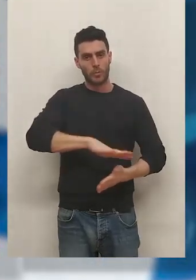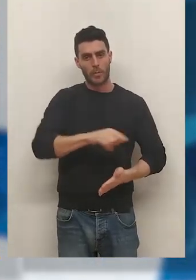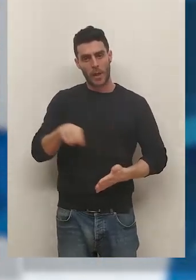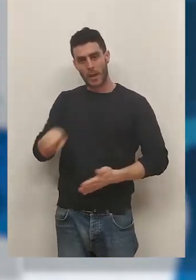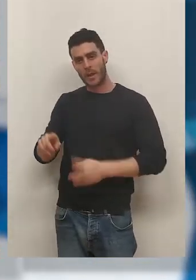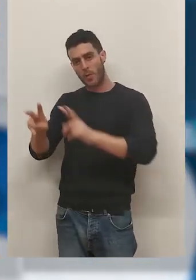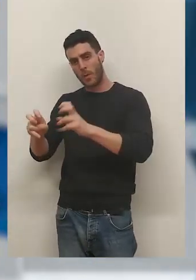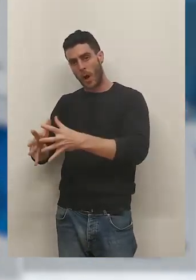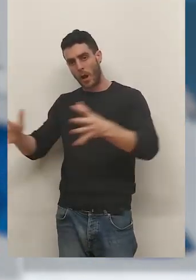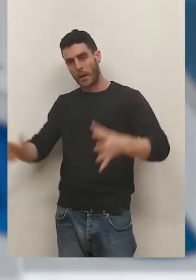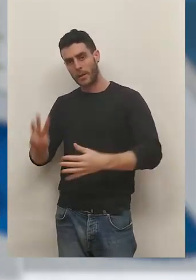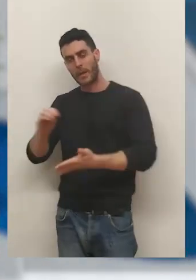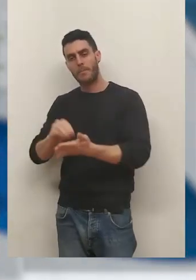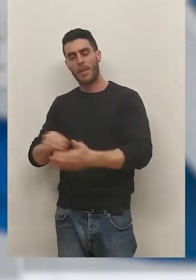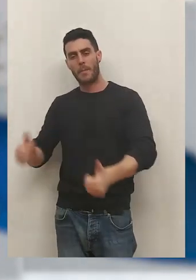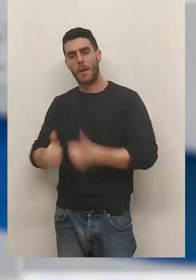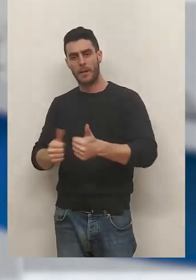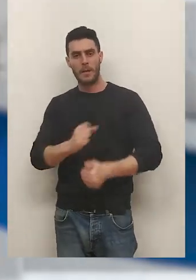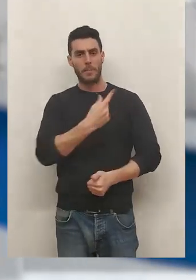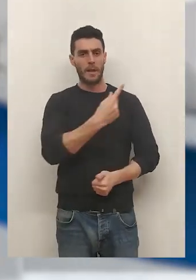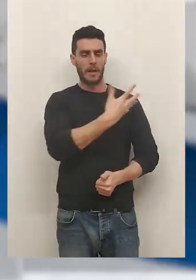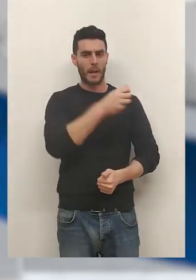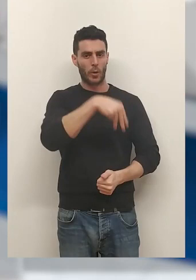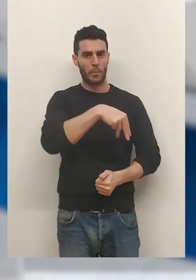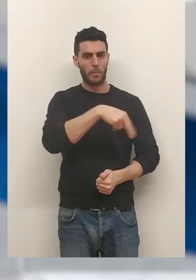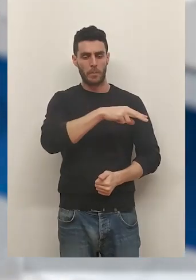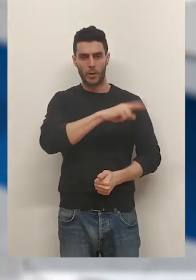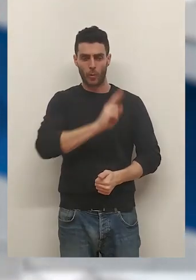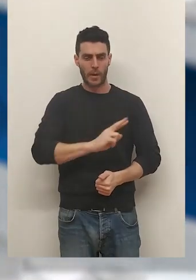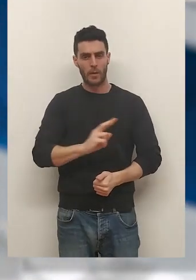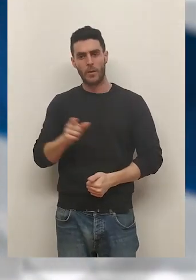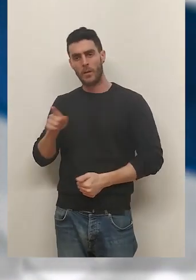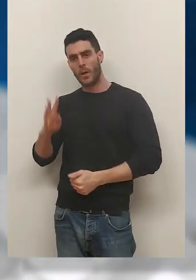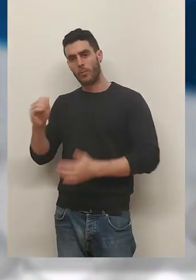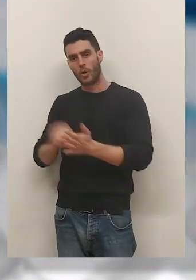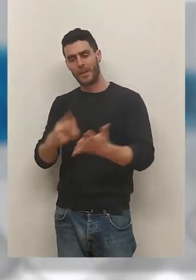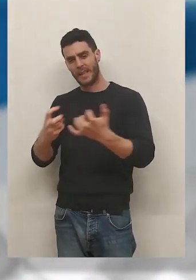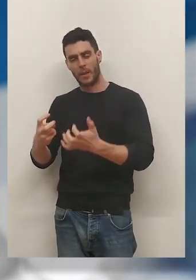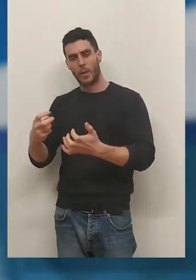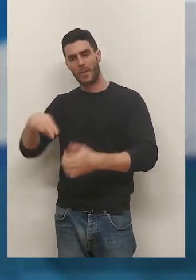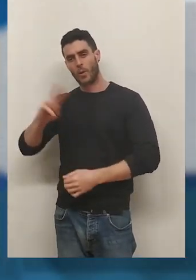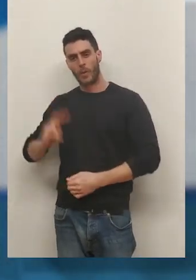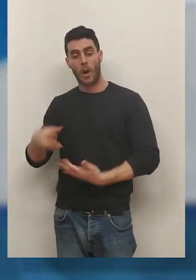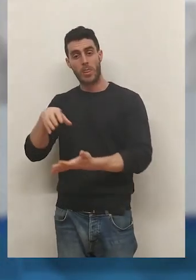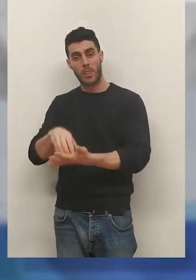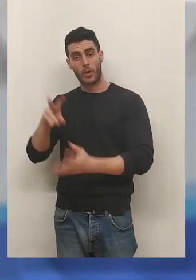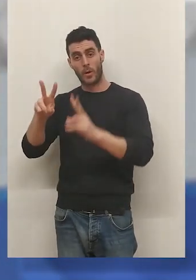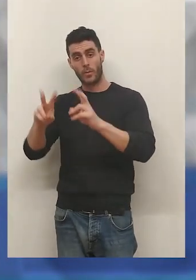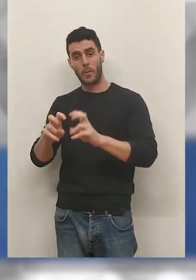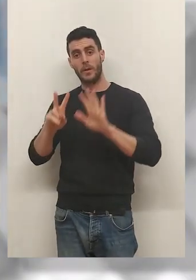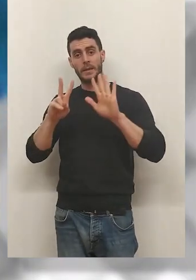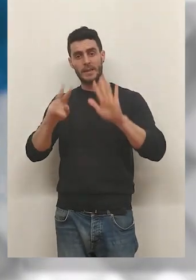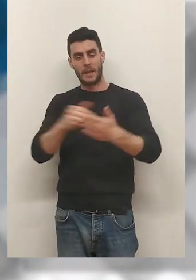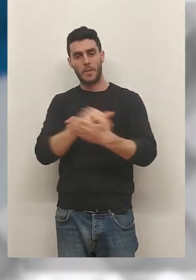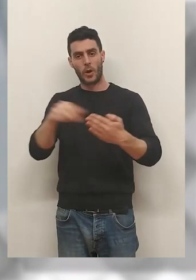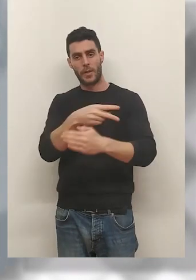superficie del centro de salud de 1.500 metros a 4.700 metros cuadrados. El centro, que cuenta con más de